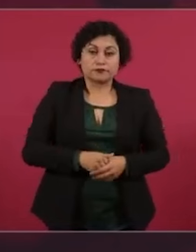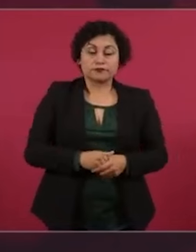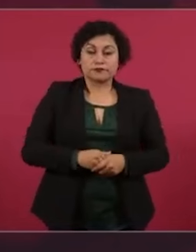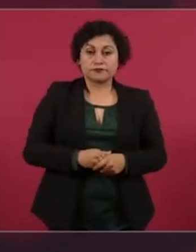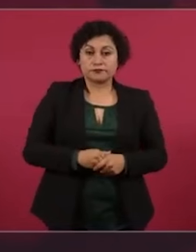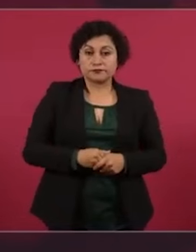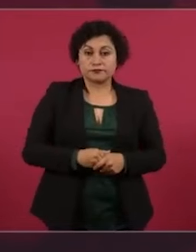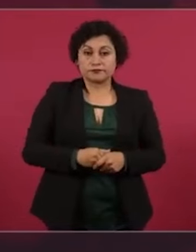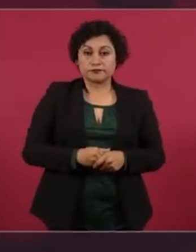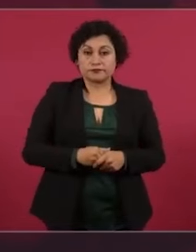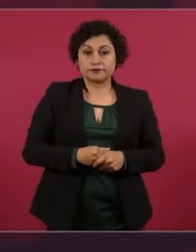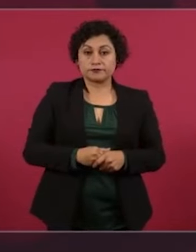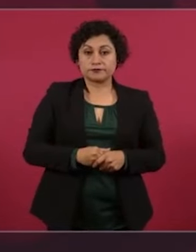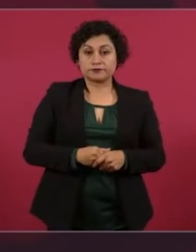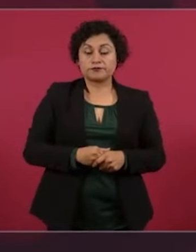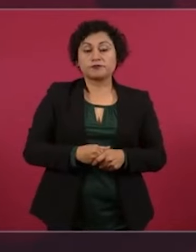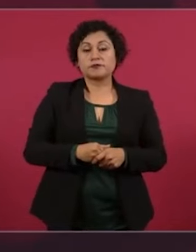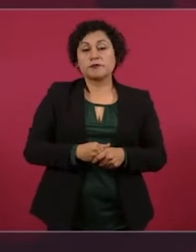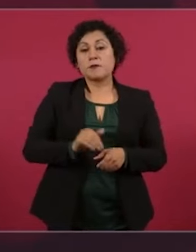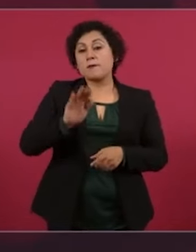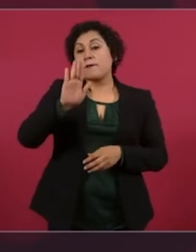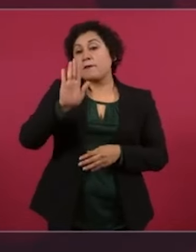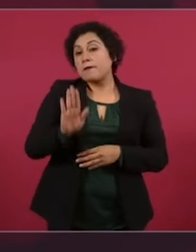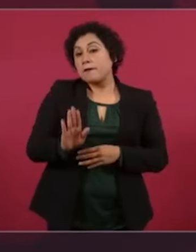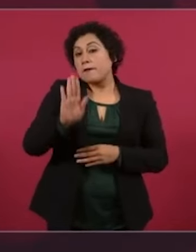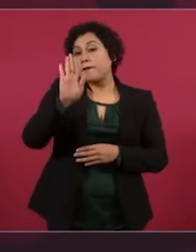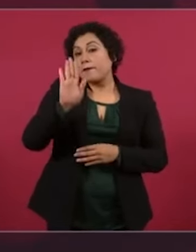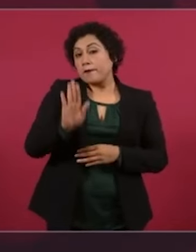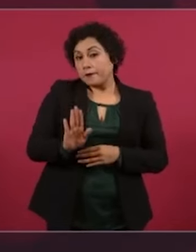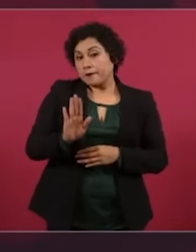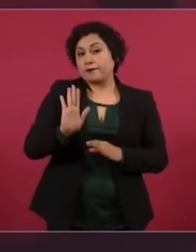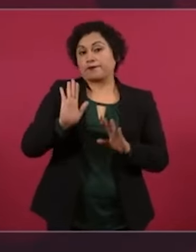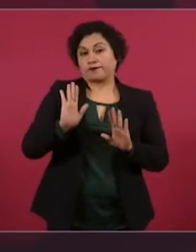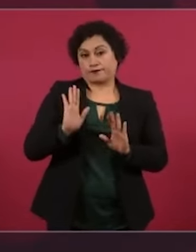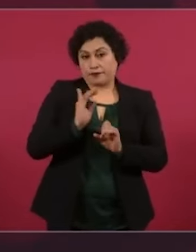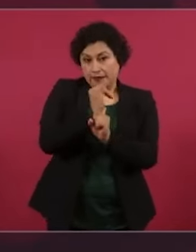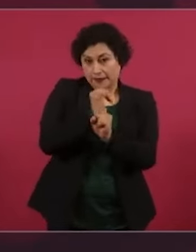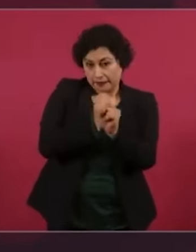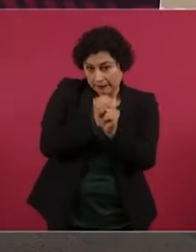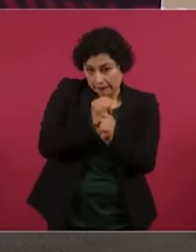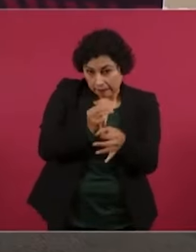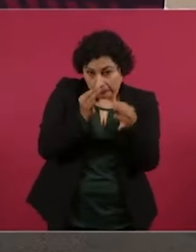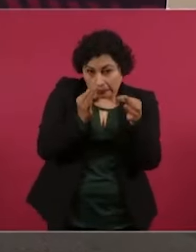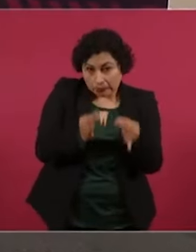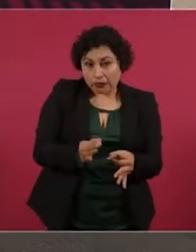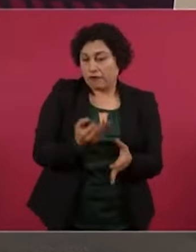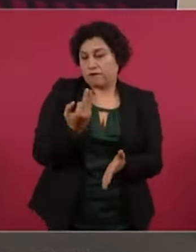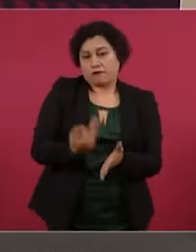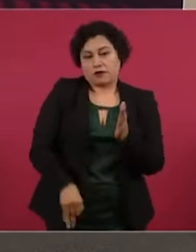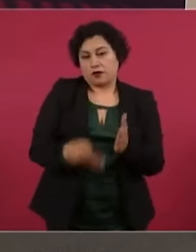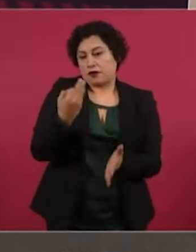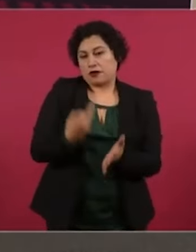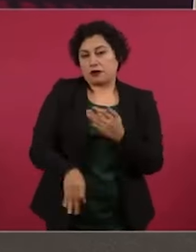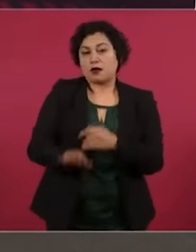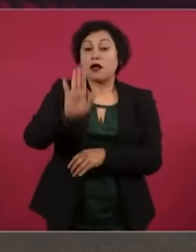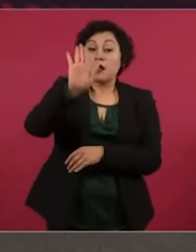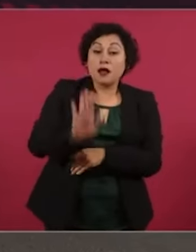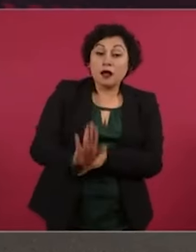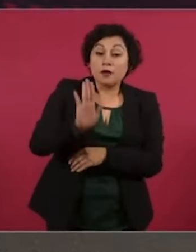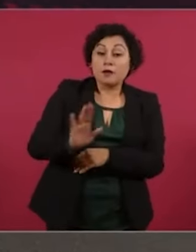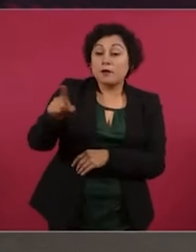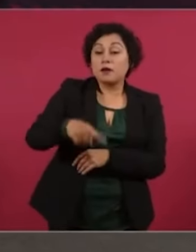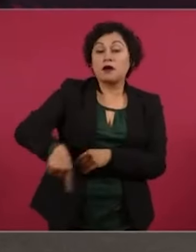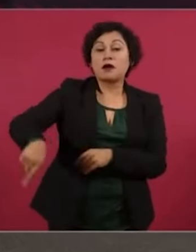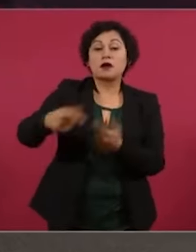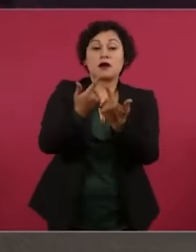fue un enfrentamiento entre bandas de la delincuencia. Hasta ahora comprobados 12 muertos, dijo desde el Palacio Nacional. A través de redes sociales se